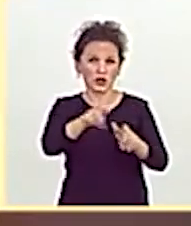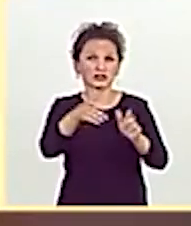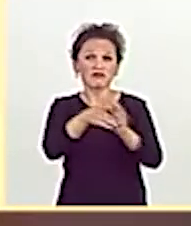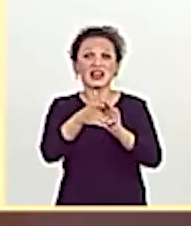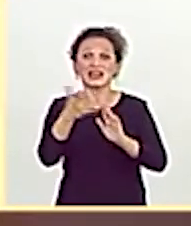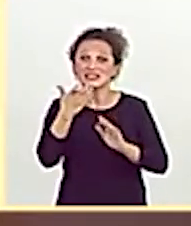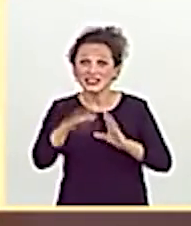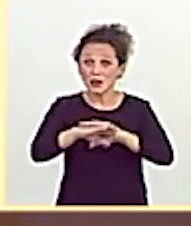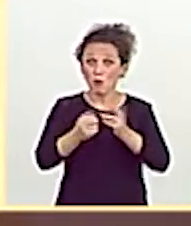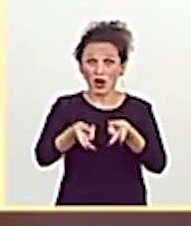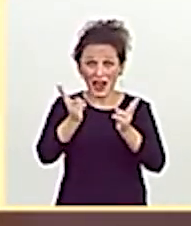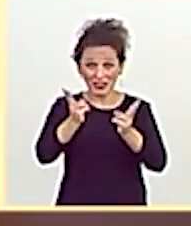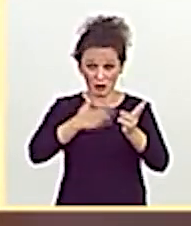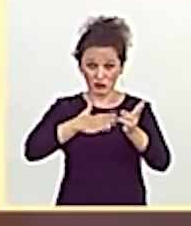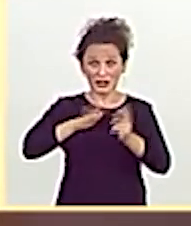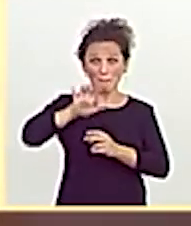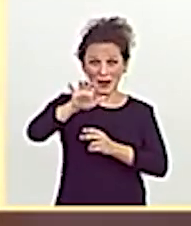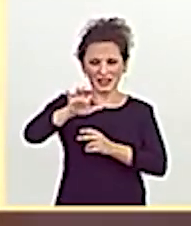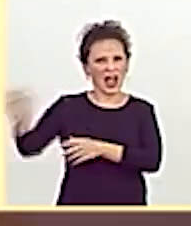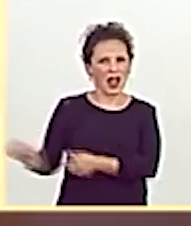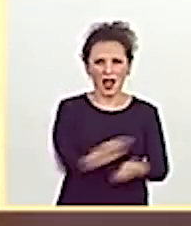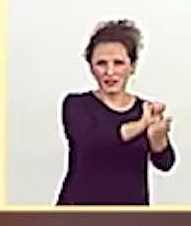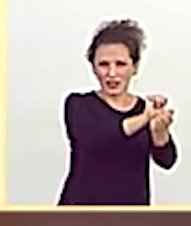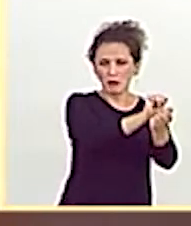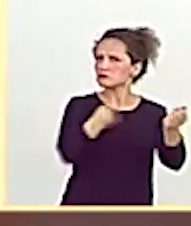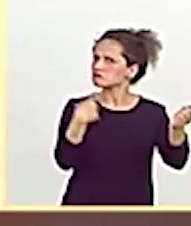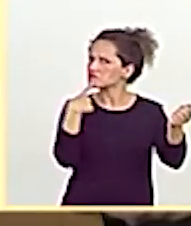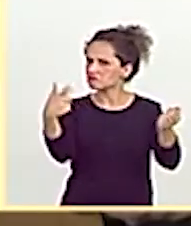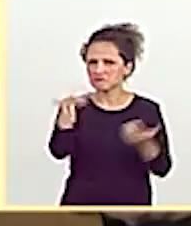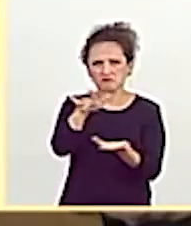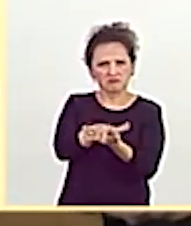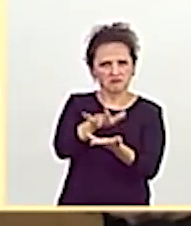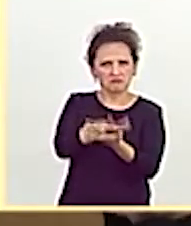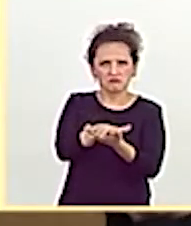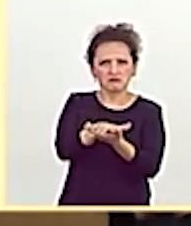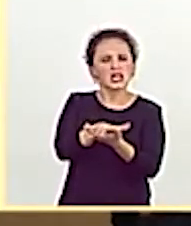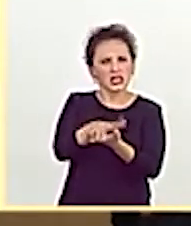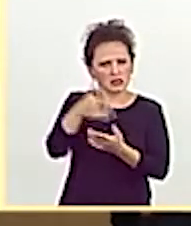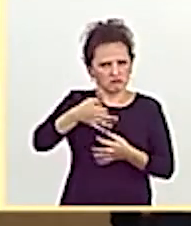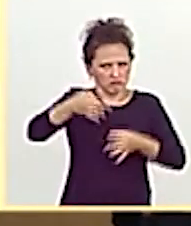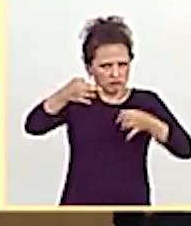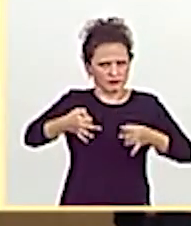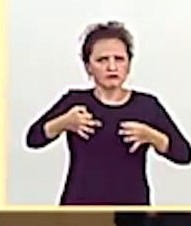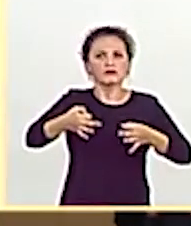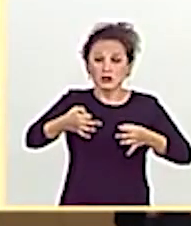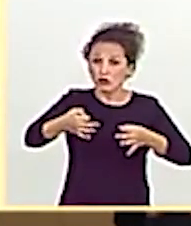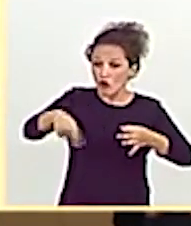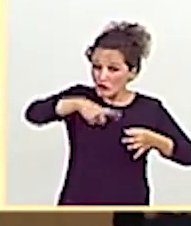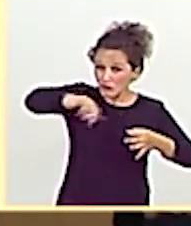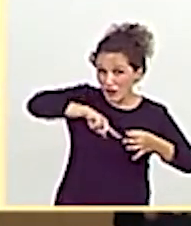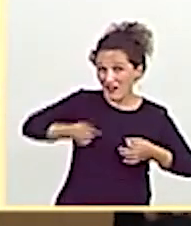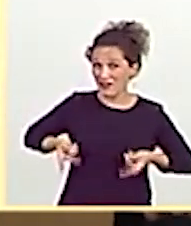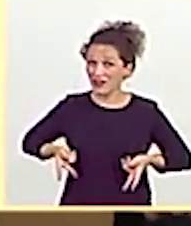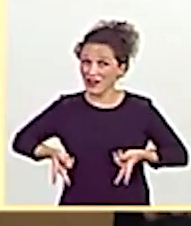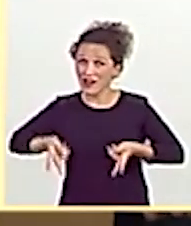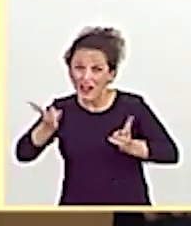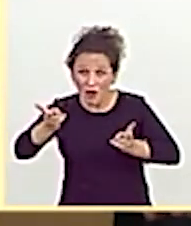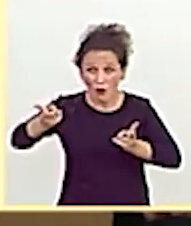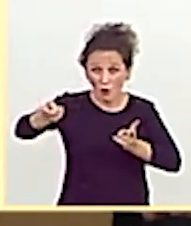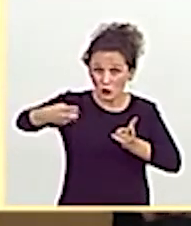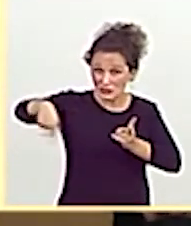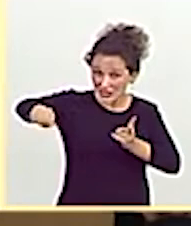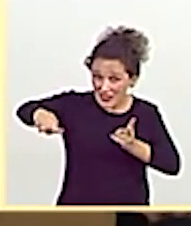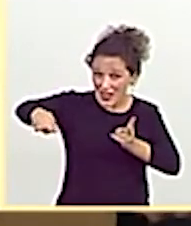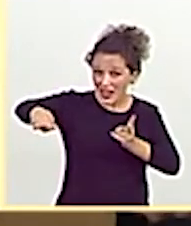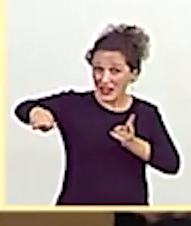demócratas de nuestra patria. Pues se lo digo con toda la tranquilidad y con toda la firmeza. No vamos a consentir que ustedes